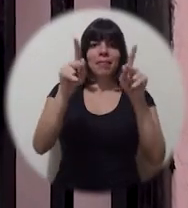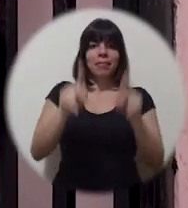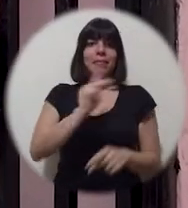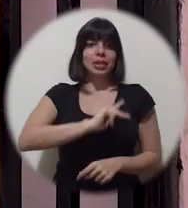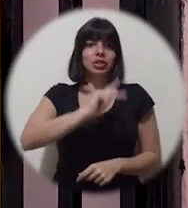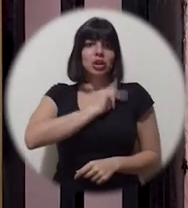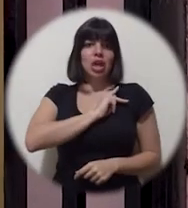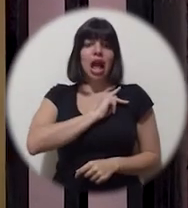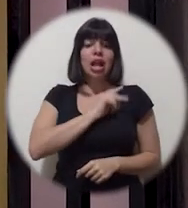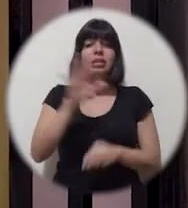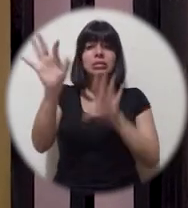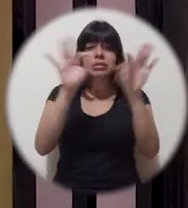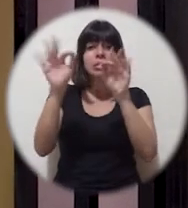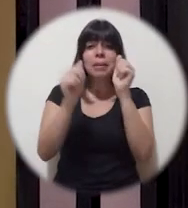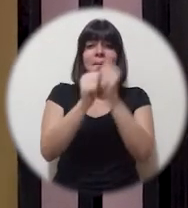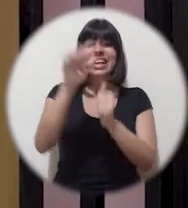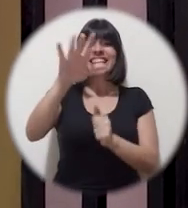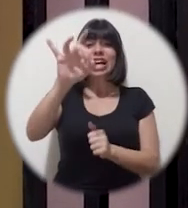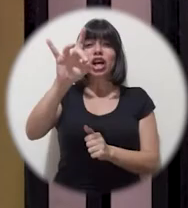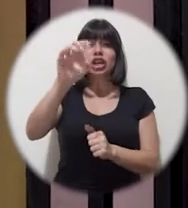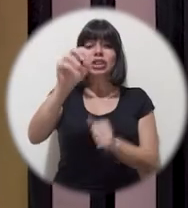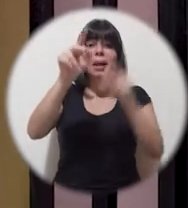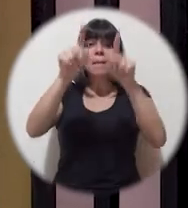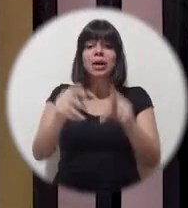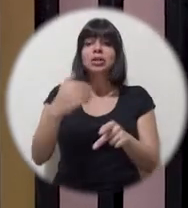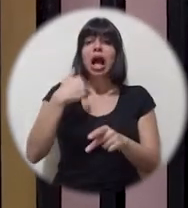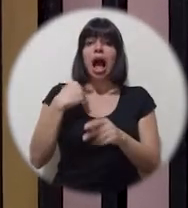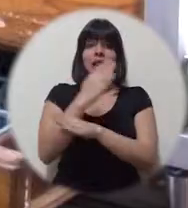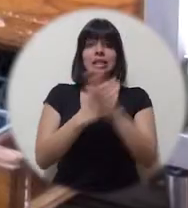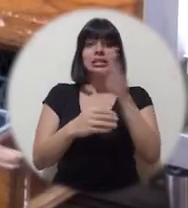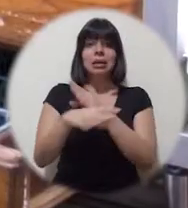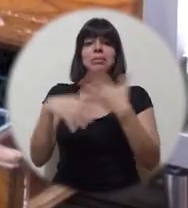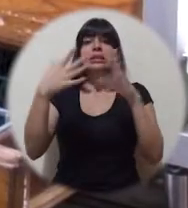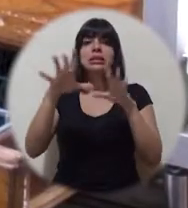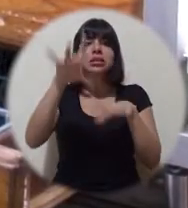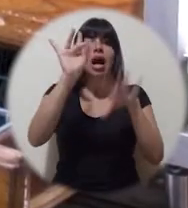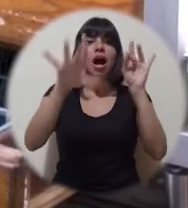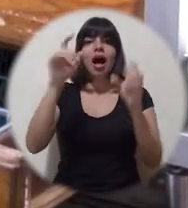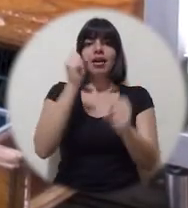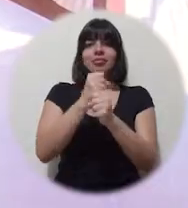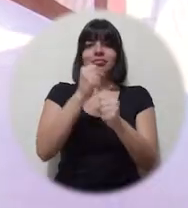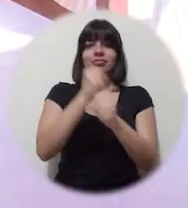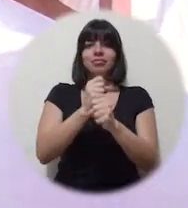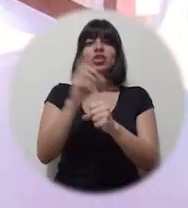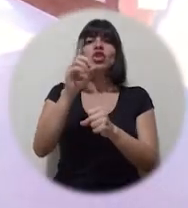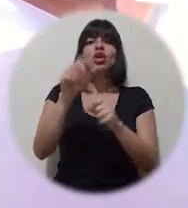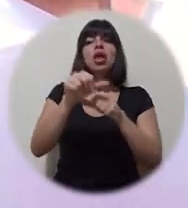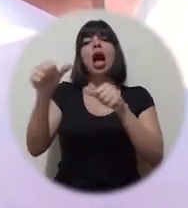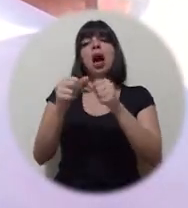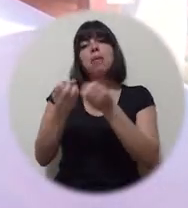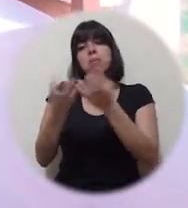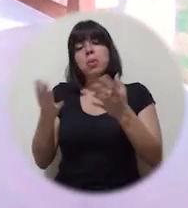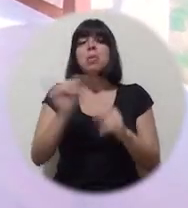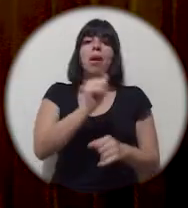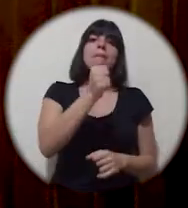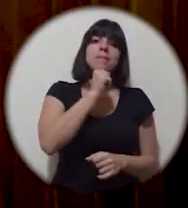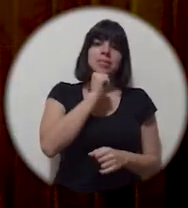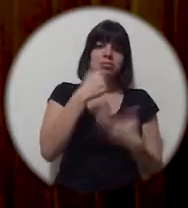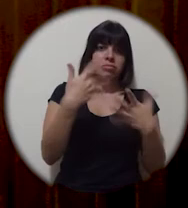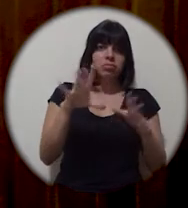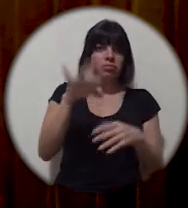Ubicamos a más de 580 personas con discapacidad en empleos formales en los sectores público y privados